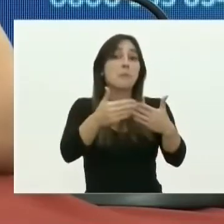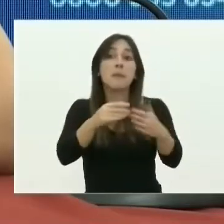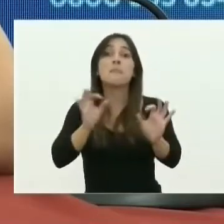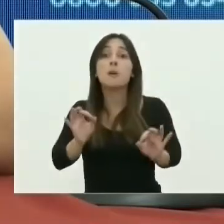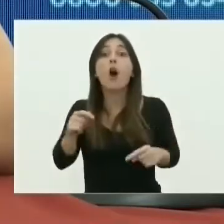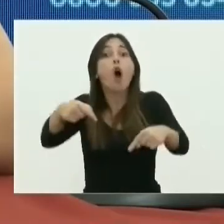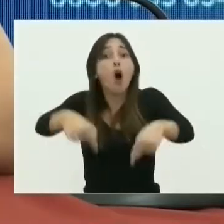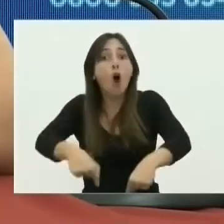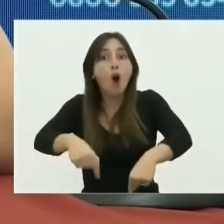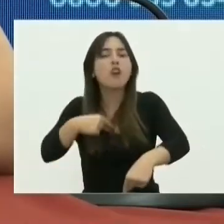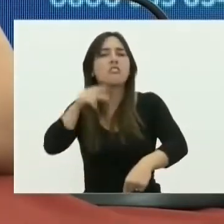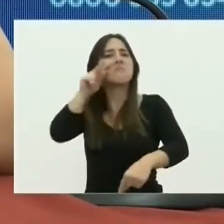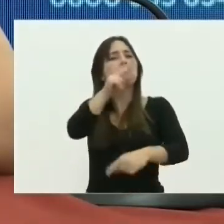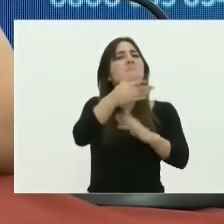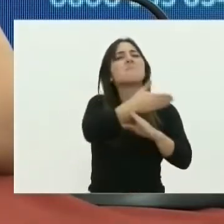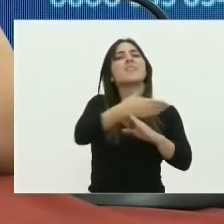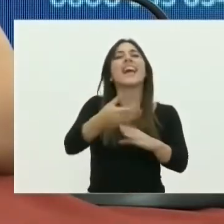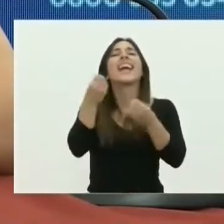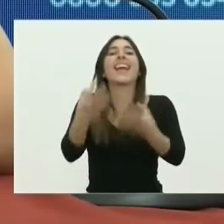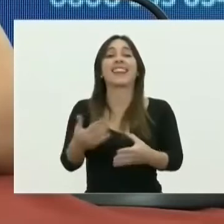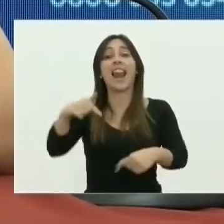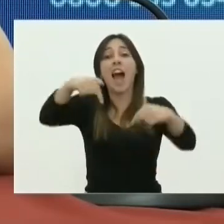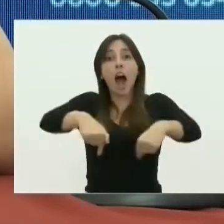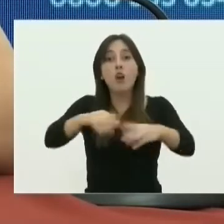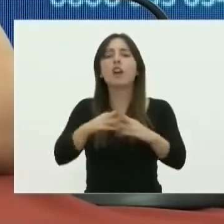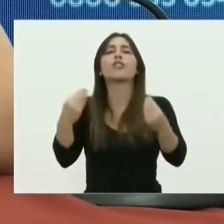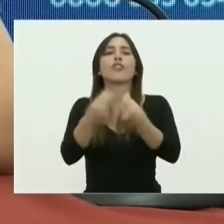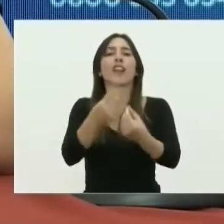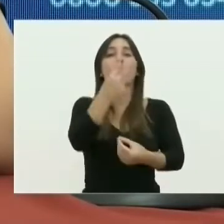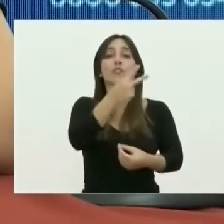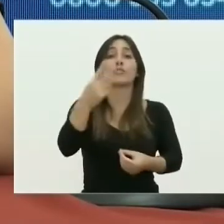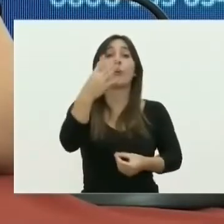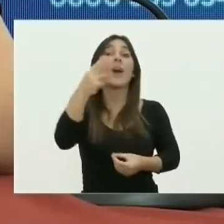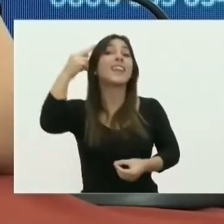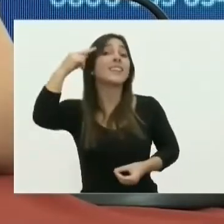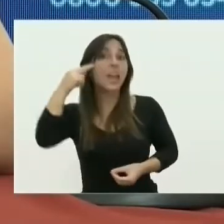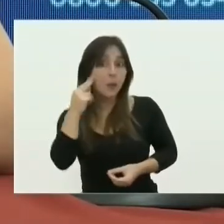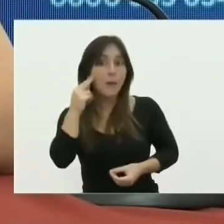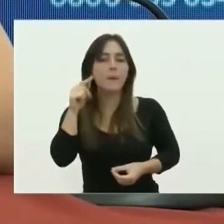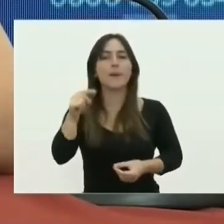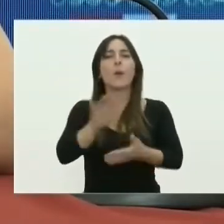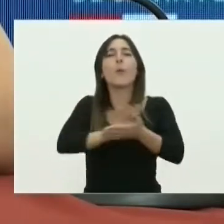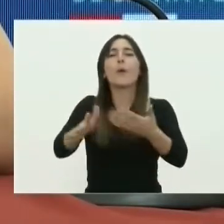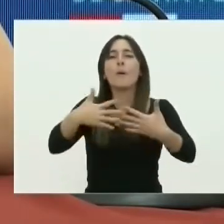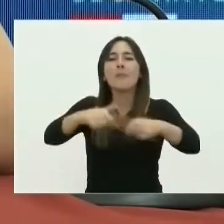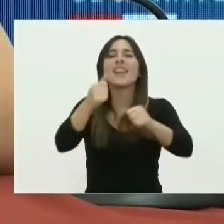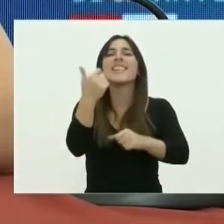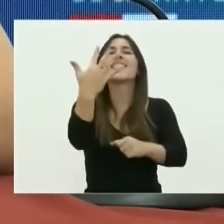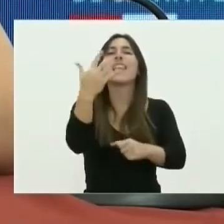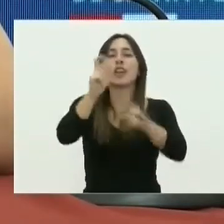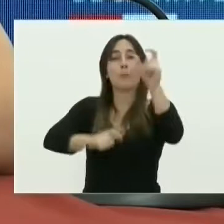lectura de los casos actuales, que son 249, e incluso esos 5 nuevos casos tienen nexo